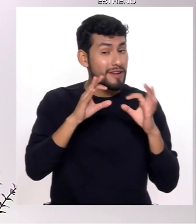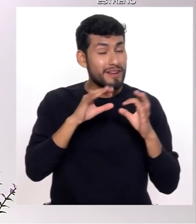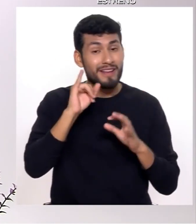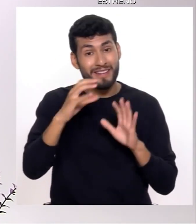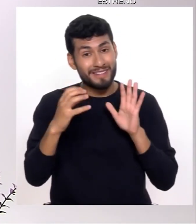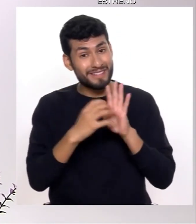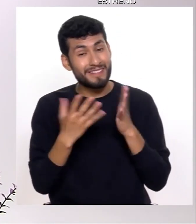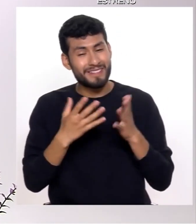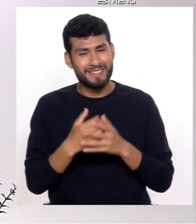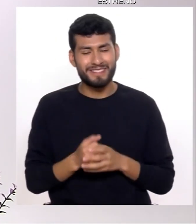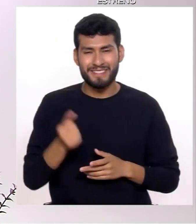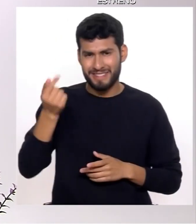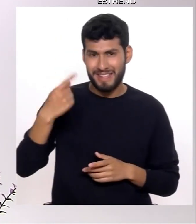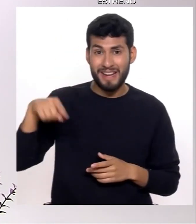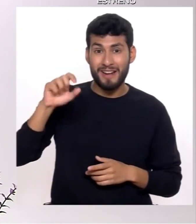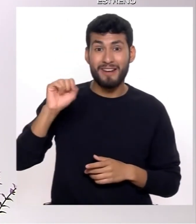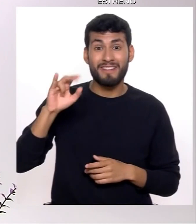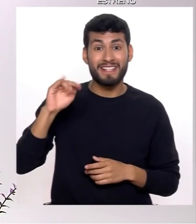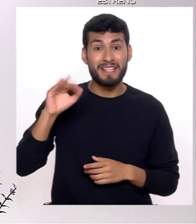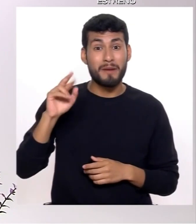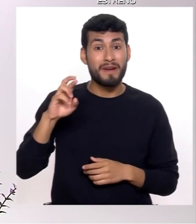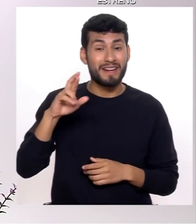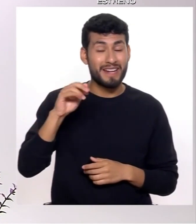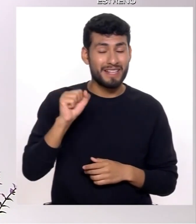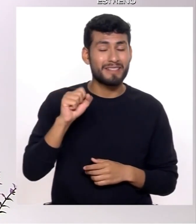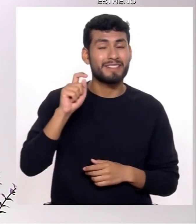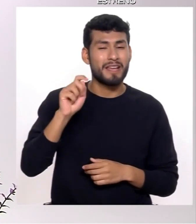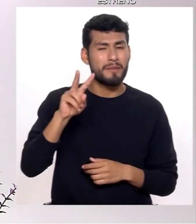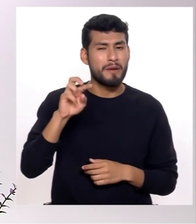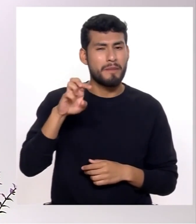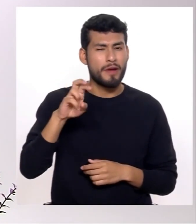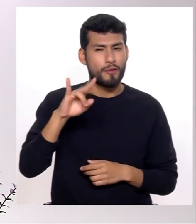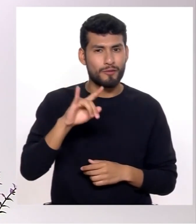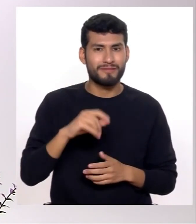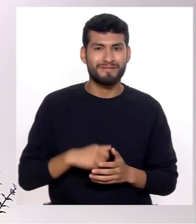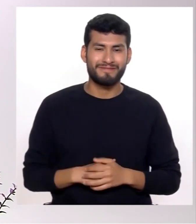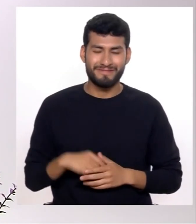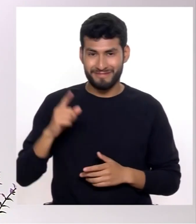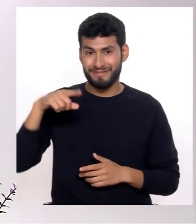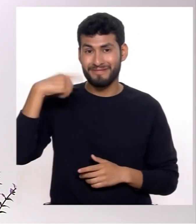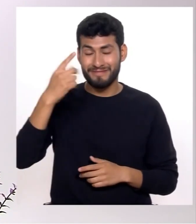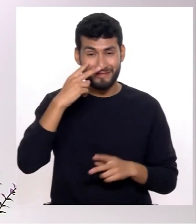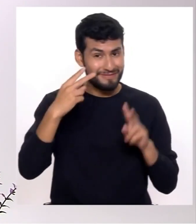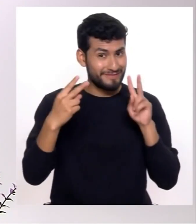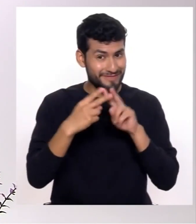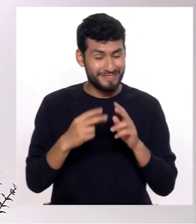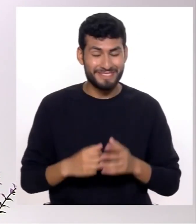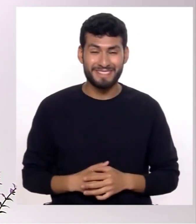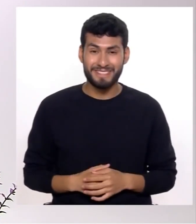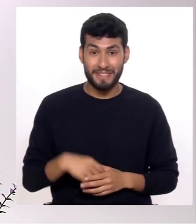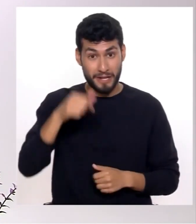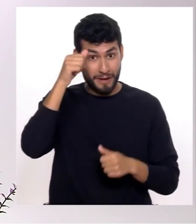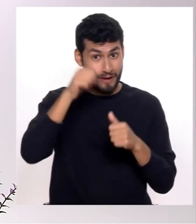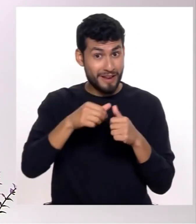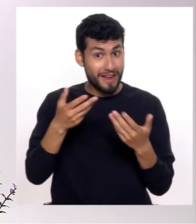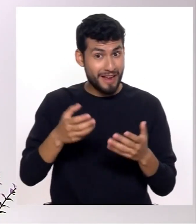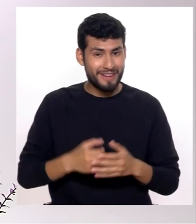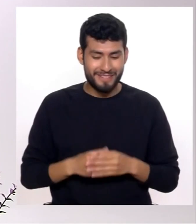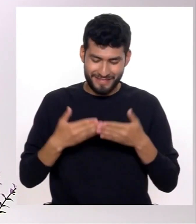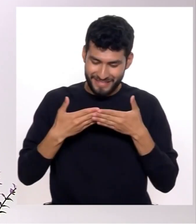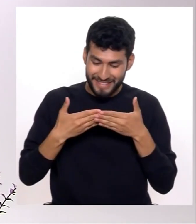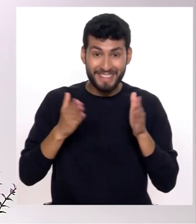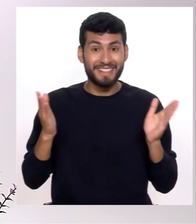e Instagram. Estamos como arroba sin barreras TV Perú. Hasta la próxima semana y recuerden